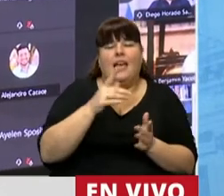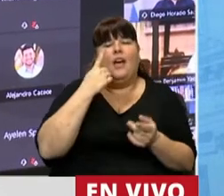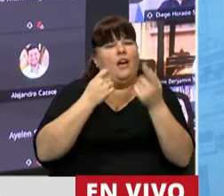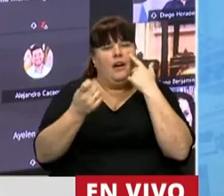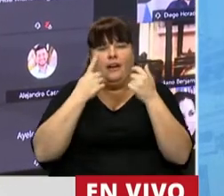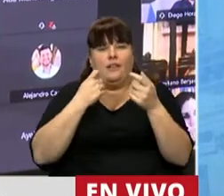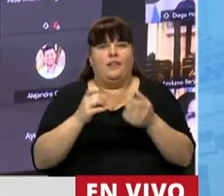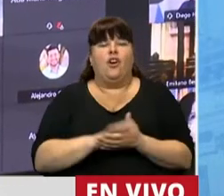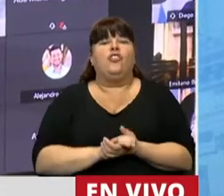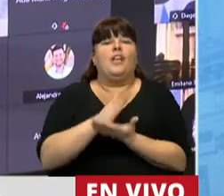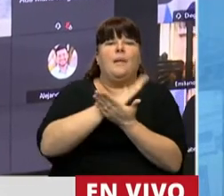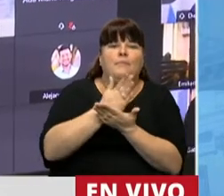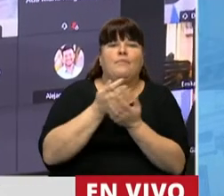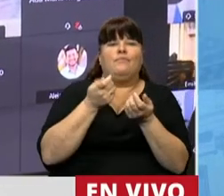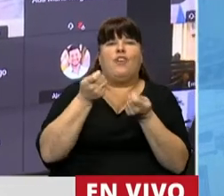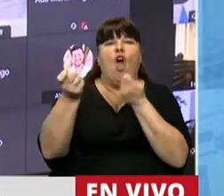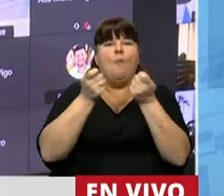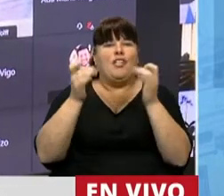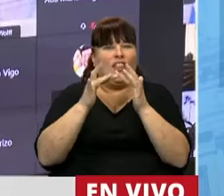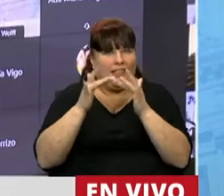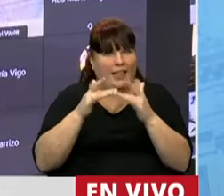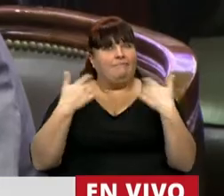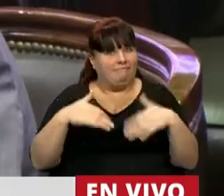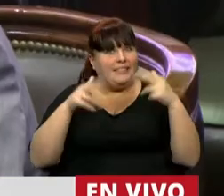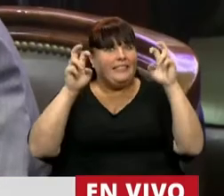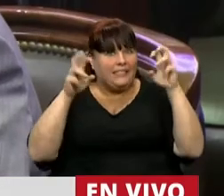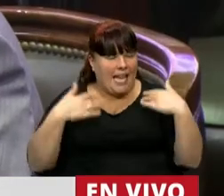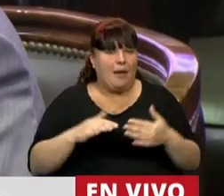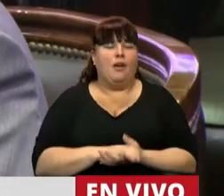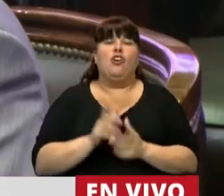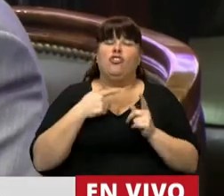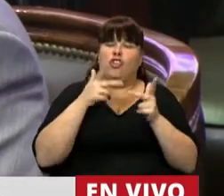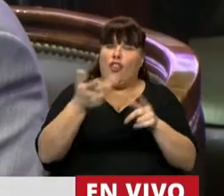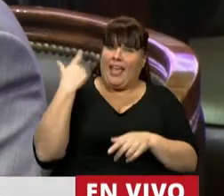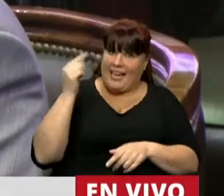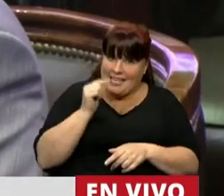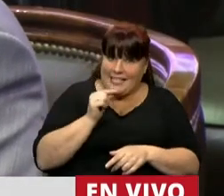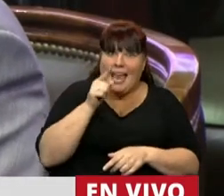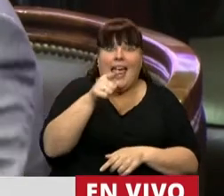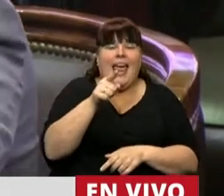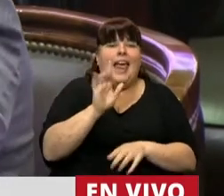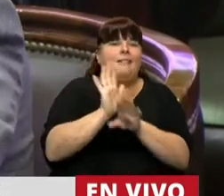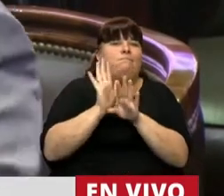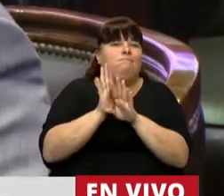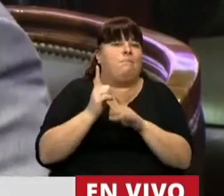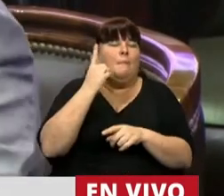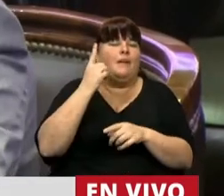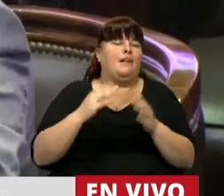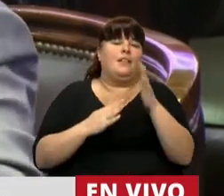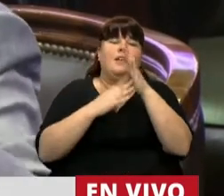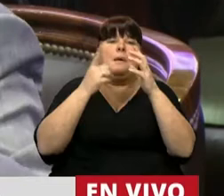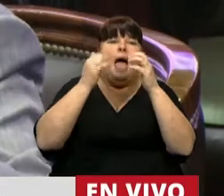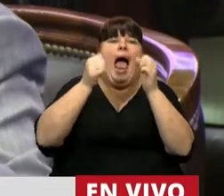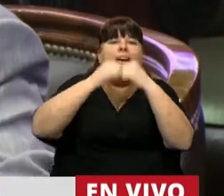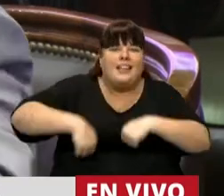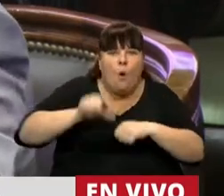regular la intermediación del comercio electrónico. Miren qué tema. Por eso yo decía recién que esta es la punta de un iceberg que se